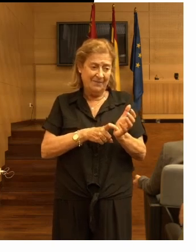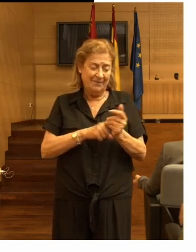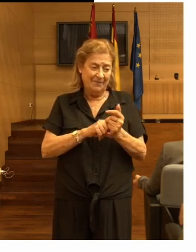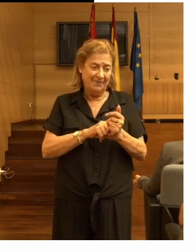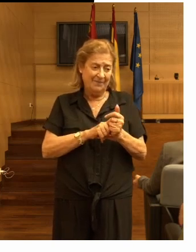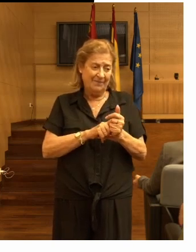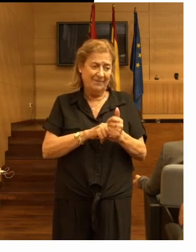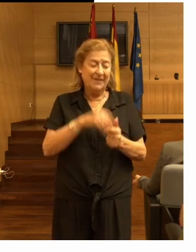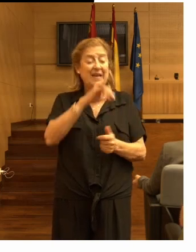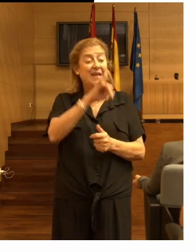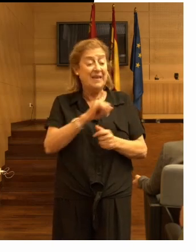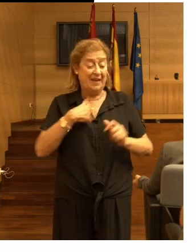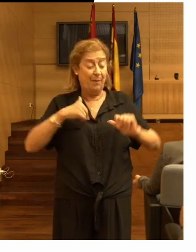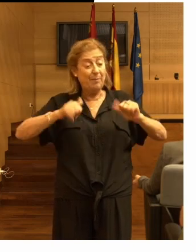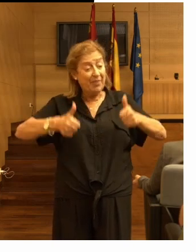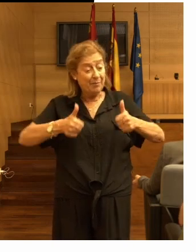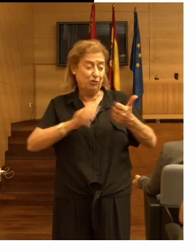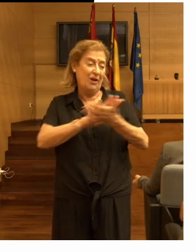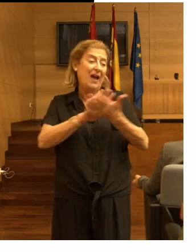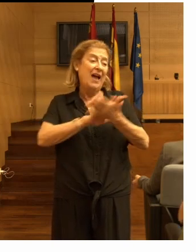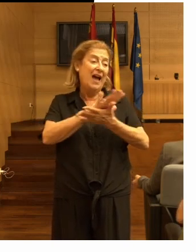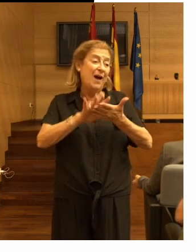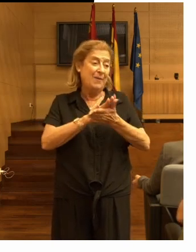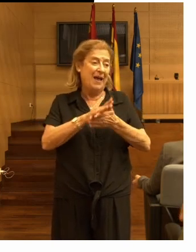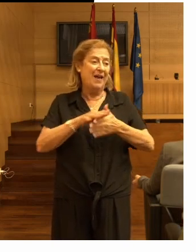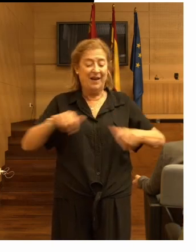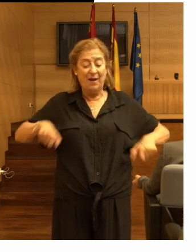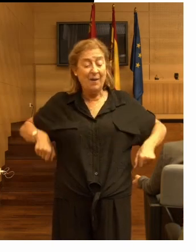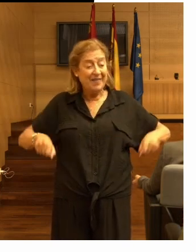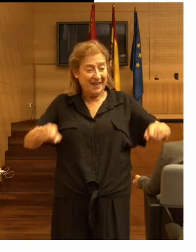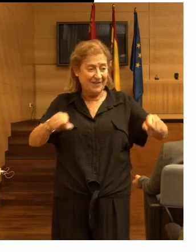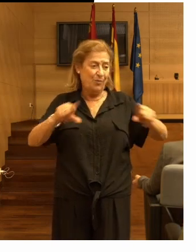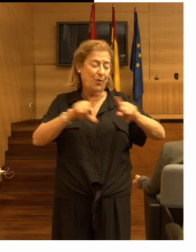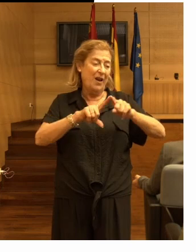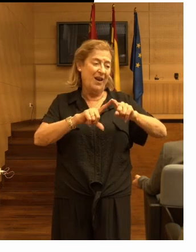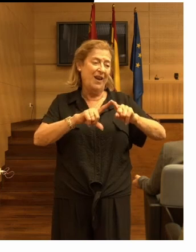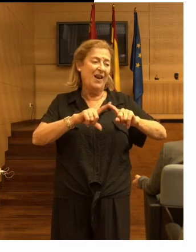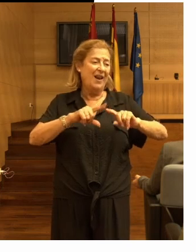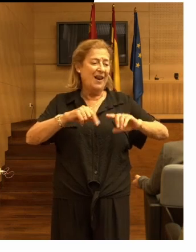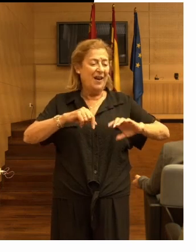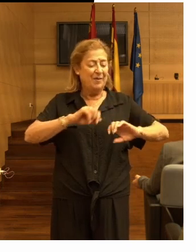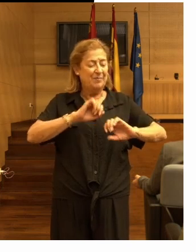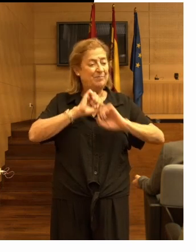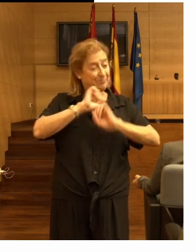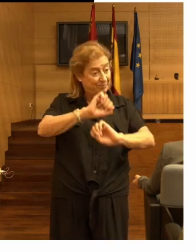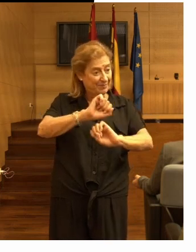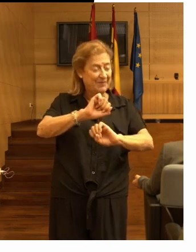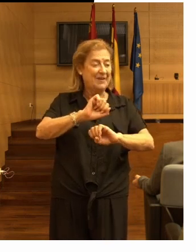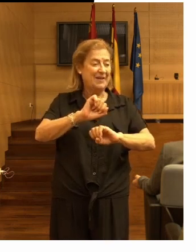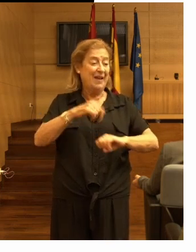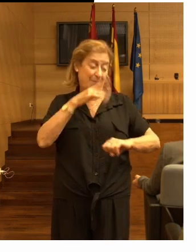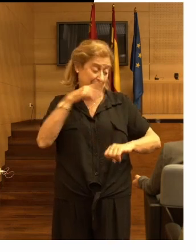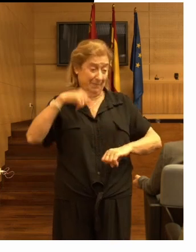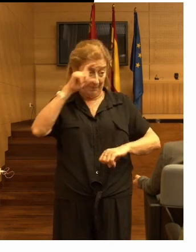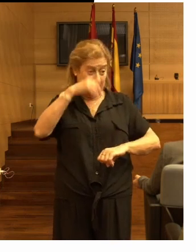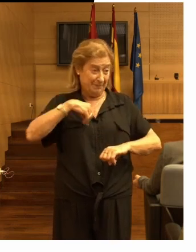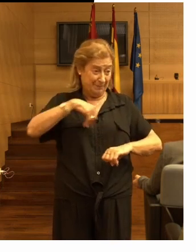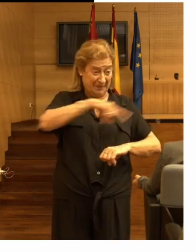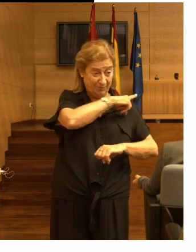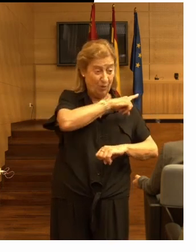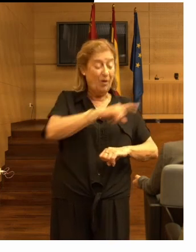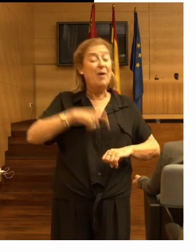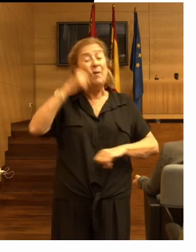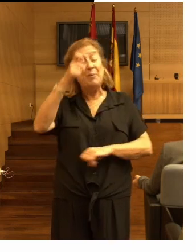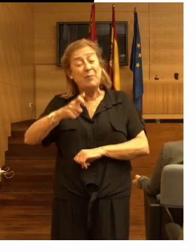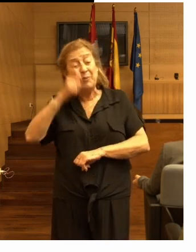y empezamos a hablar de barandales restrictivos que es lo que les acabo de enseñar se tardaron otros 16